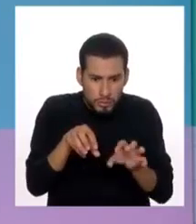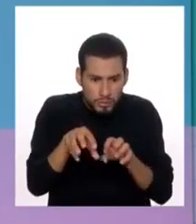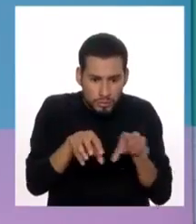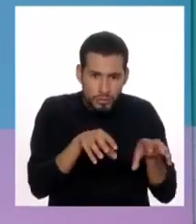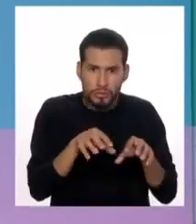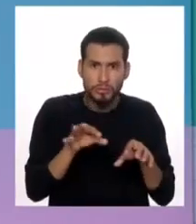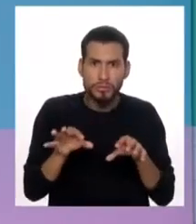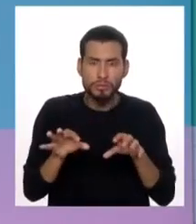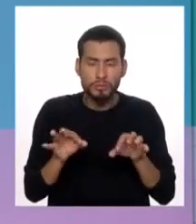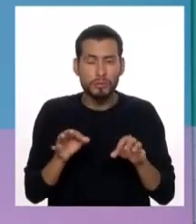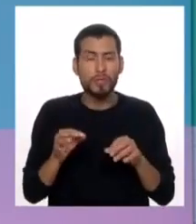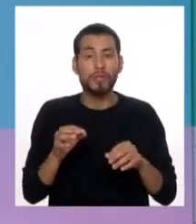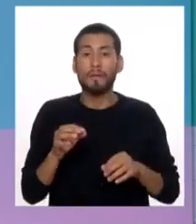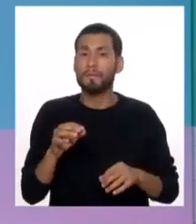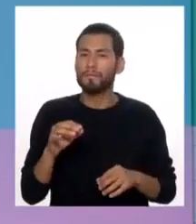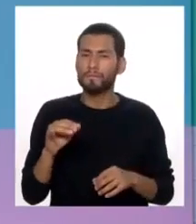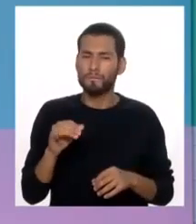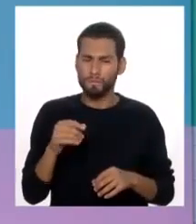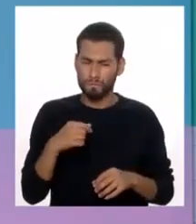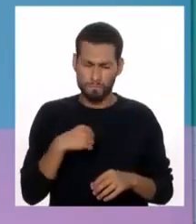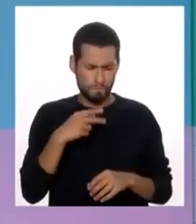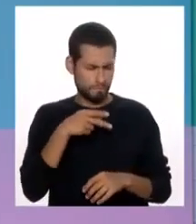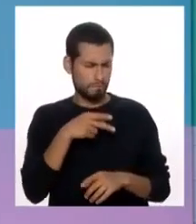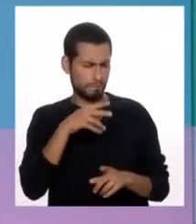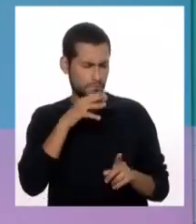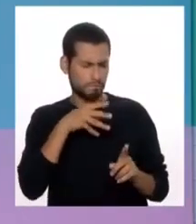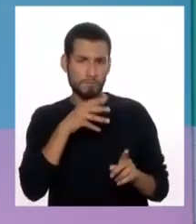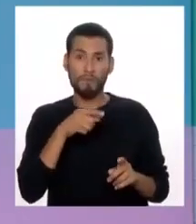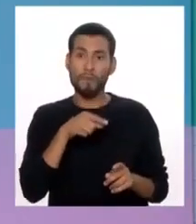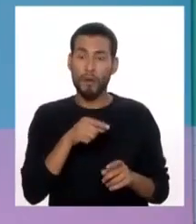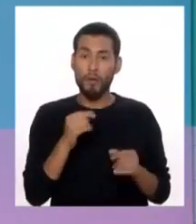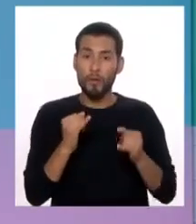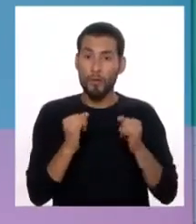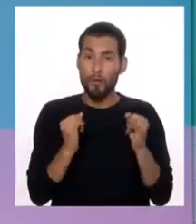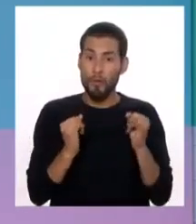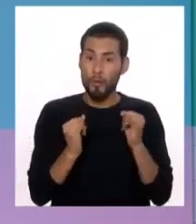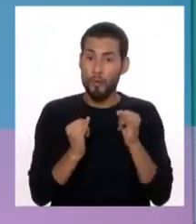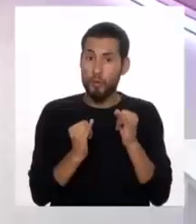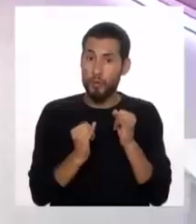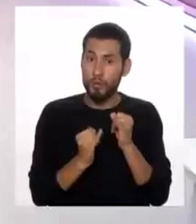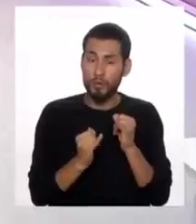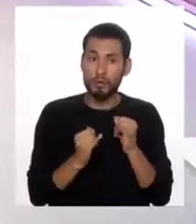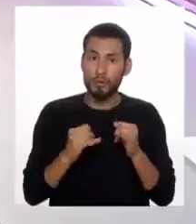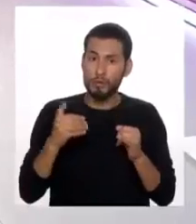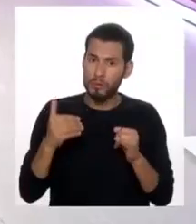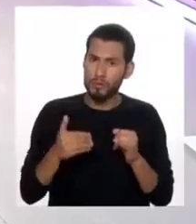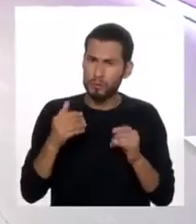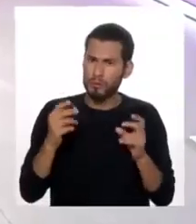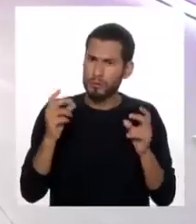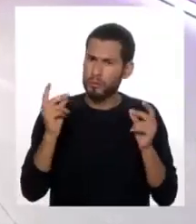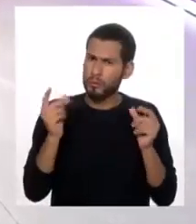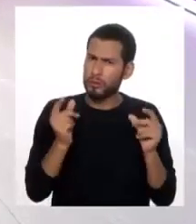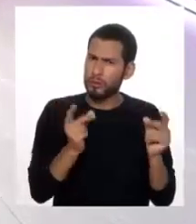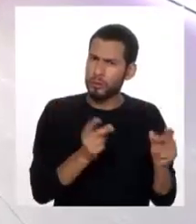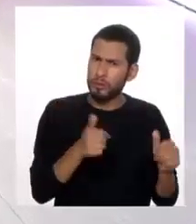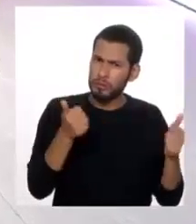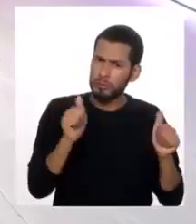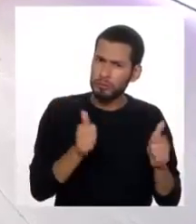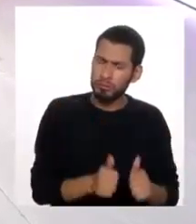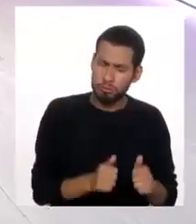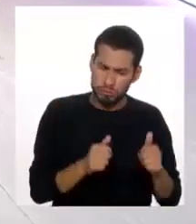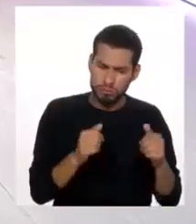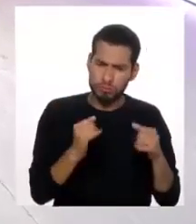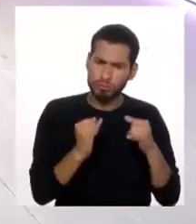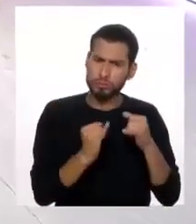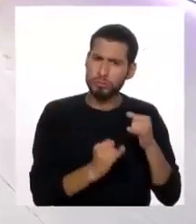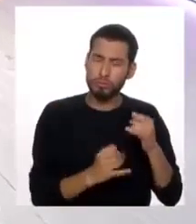y si además esta disminución de peso empieza a ser acelerada. Lo que pasa es que,